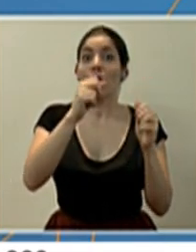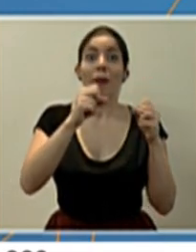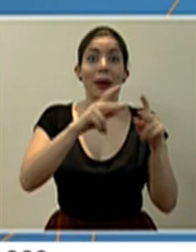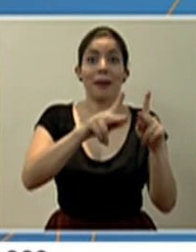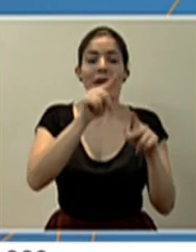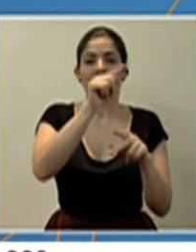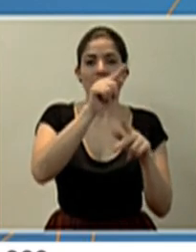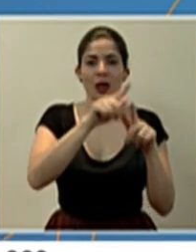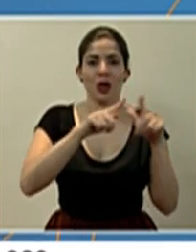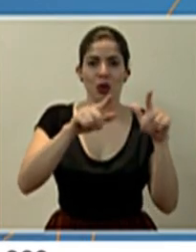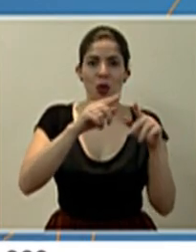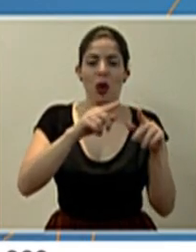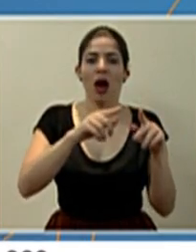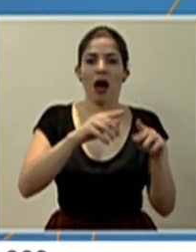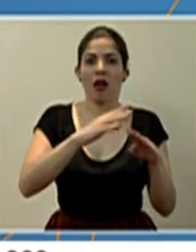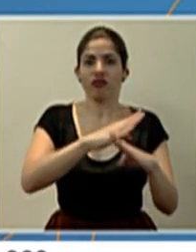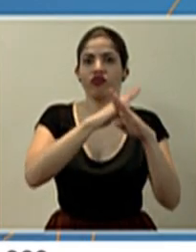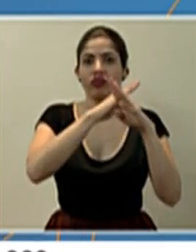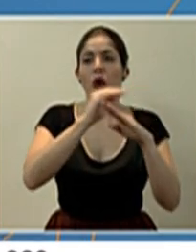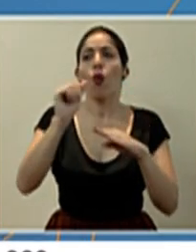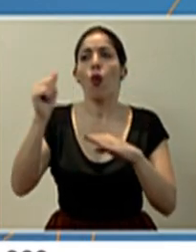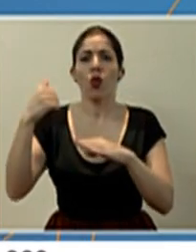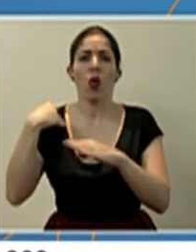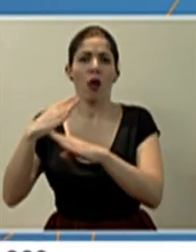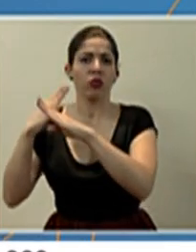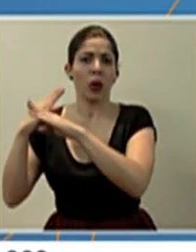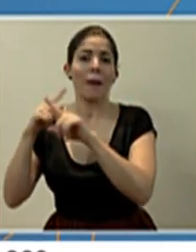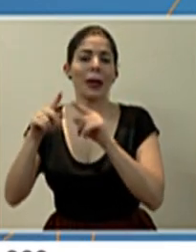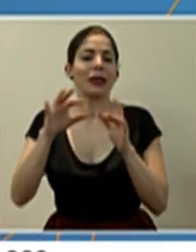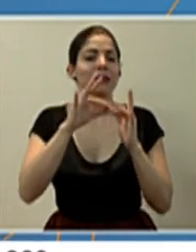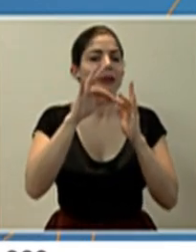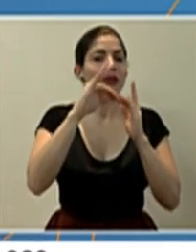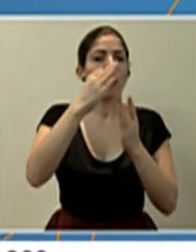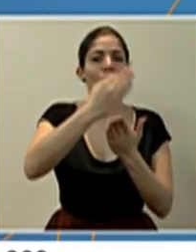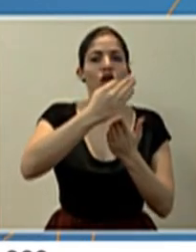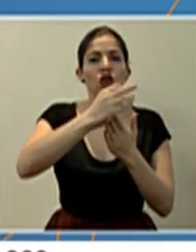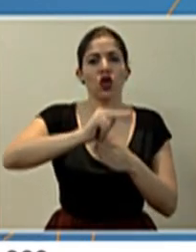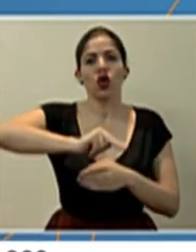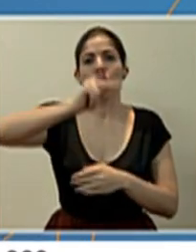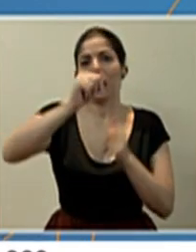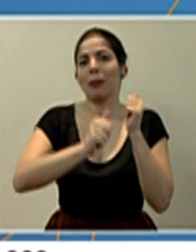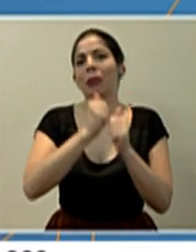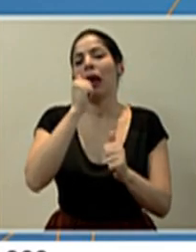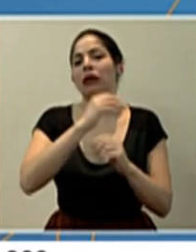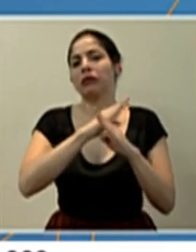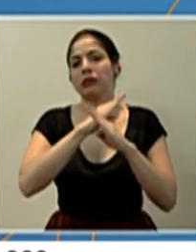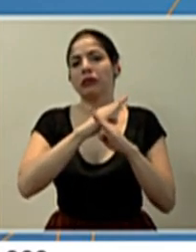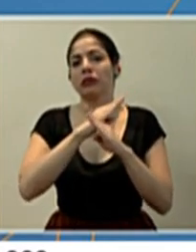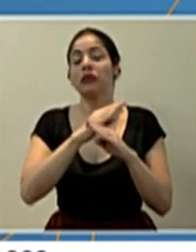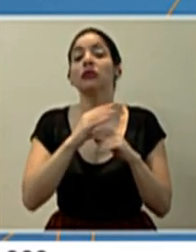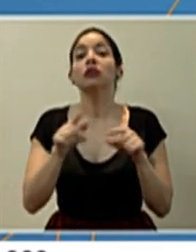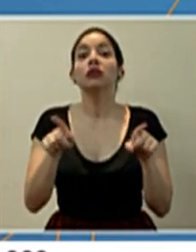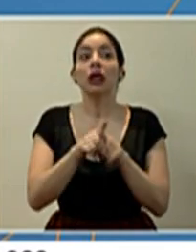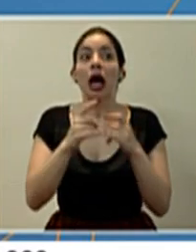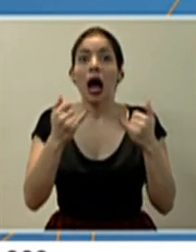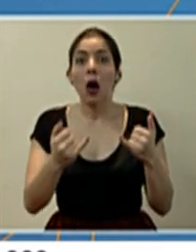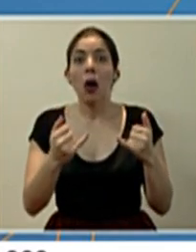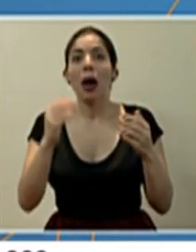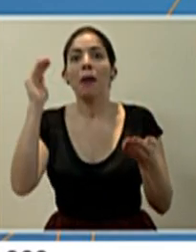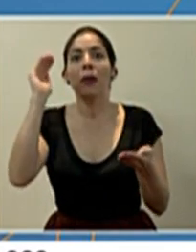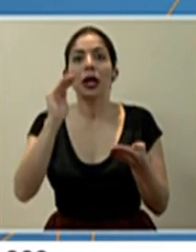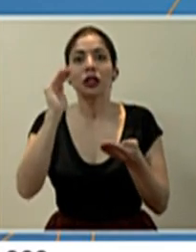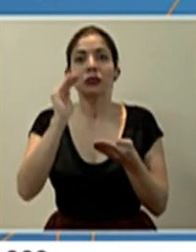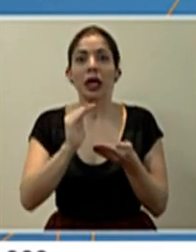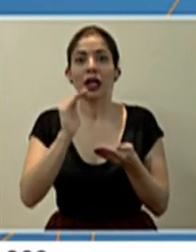estos sectores. Hemos tenido en algunos otros, pero principalmente en la frontera norte. Y cada vez estamos teniendo menos rechazos,